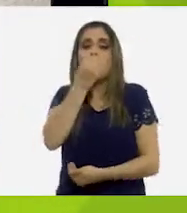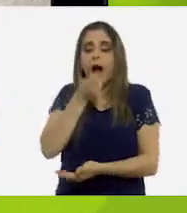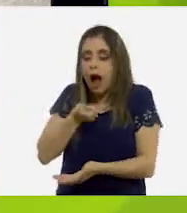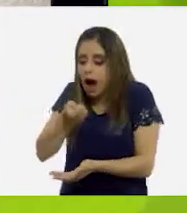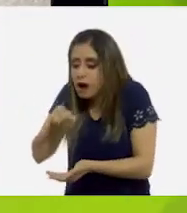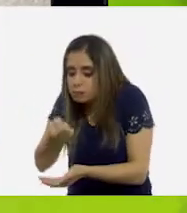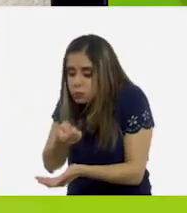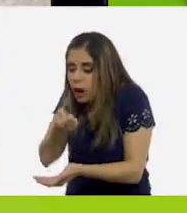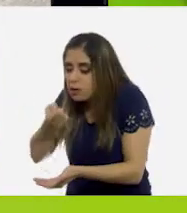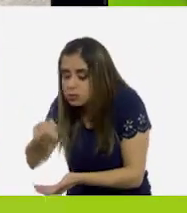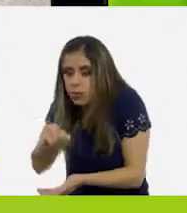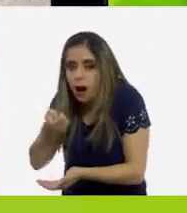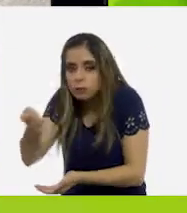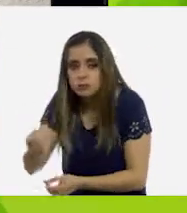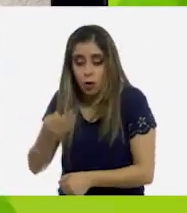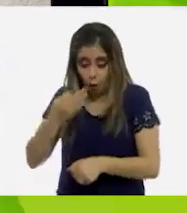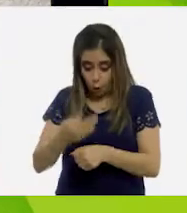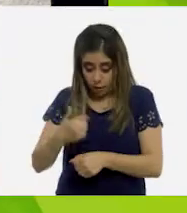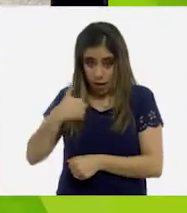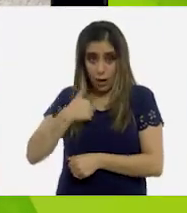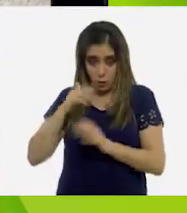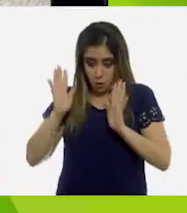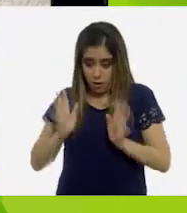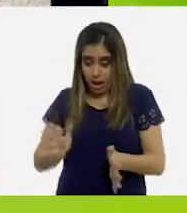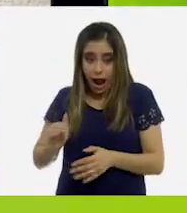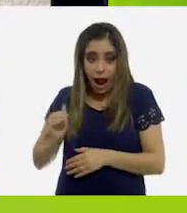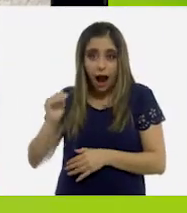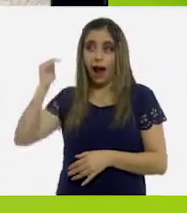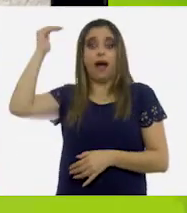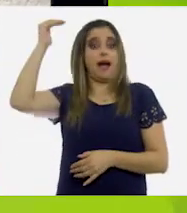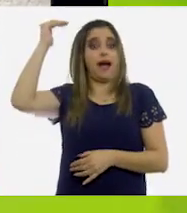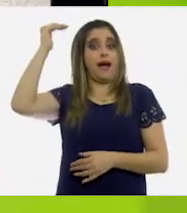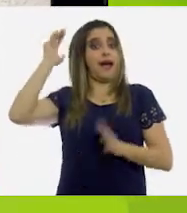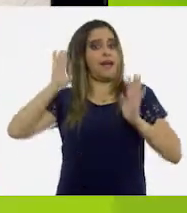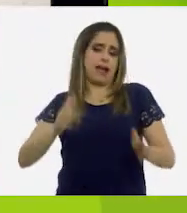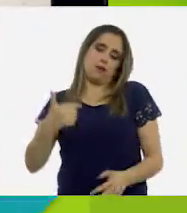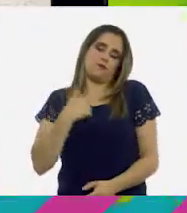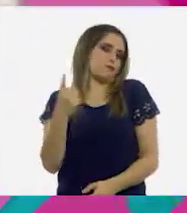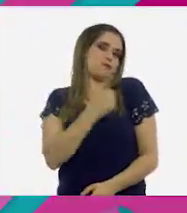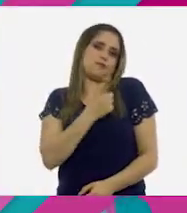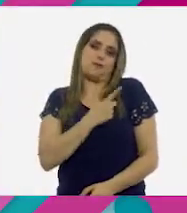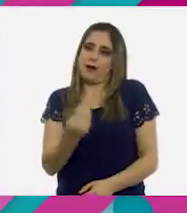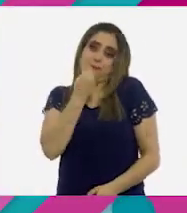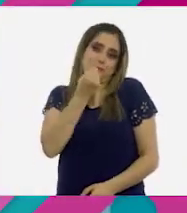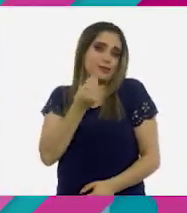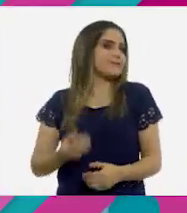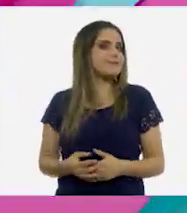y ya que salió una niña grande, ya pudo comer solita.